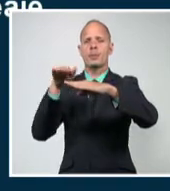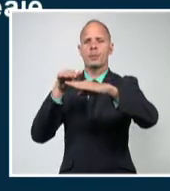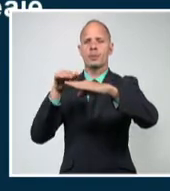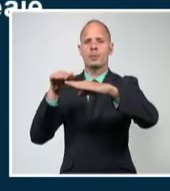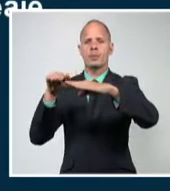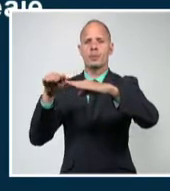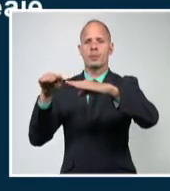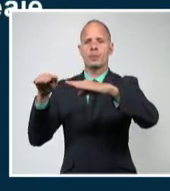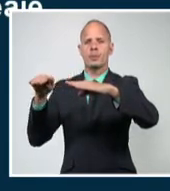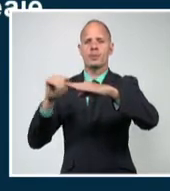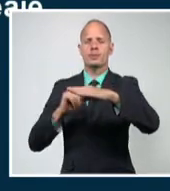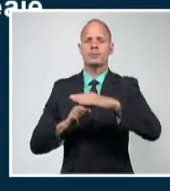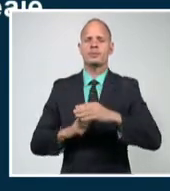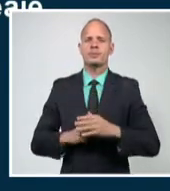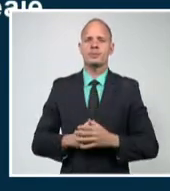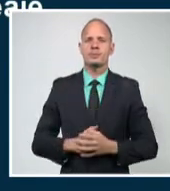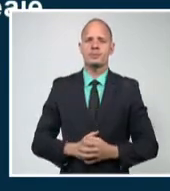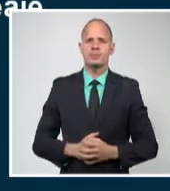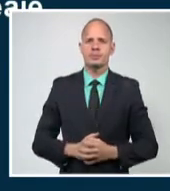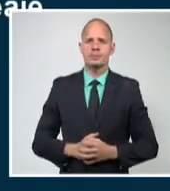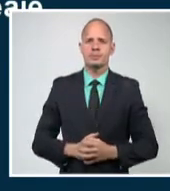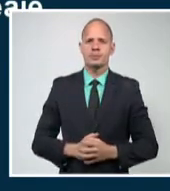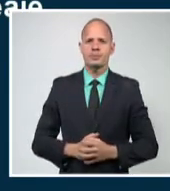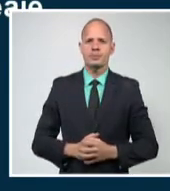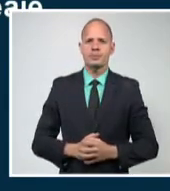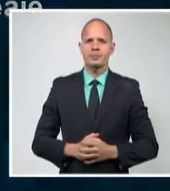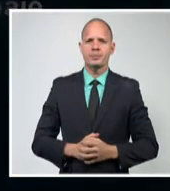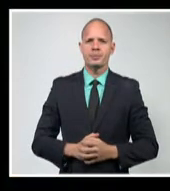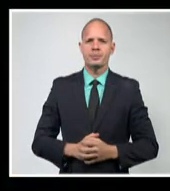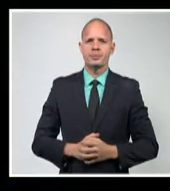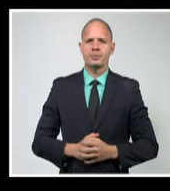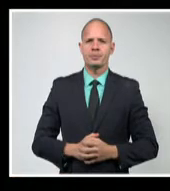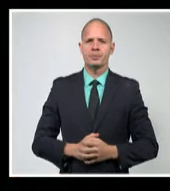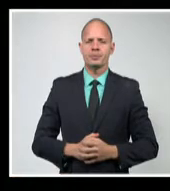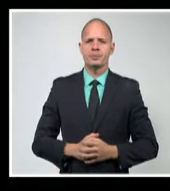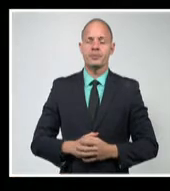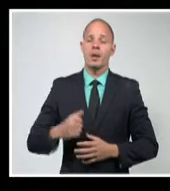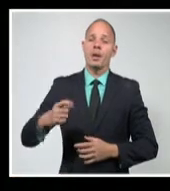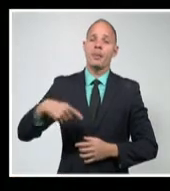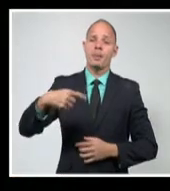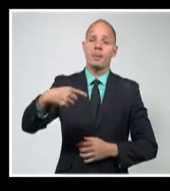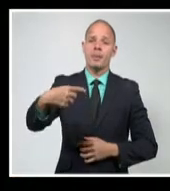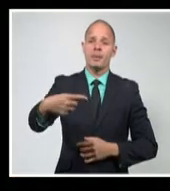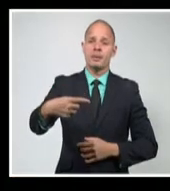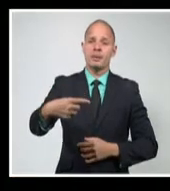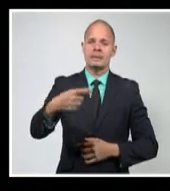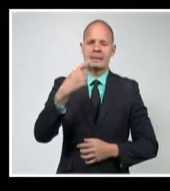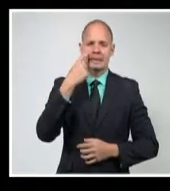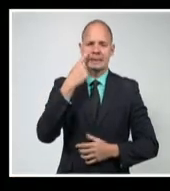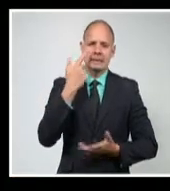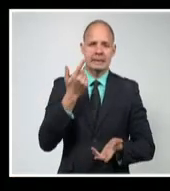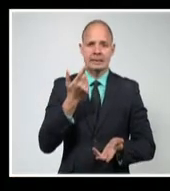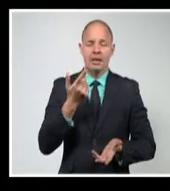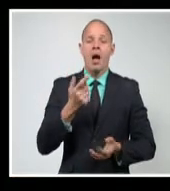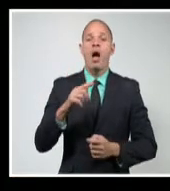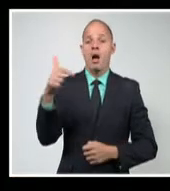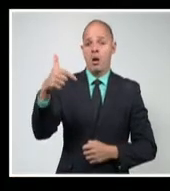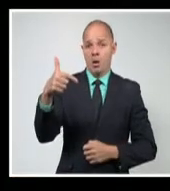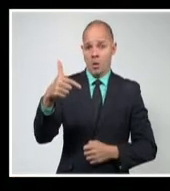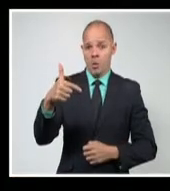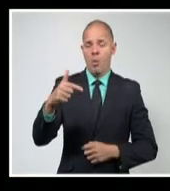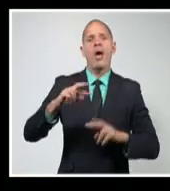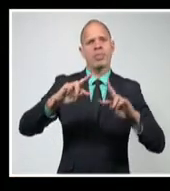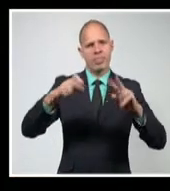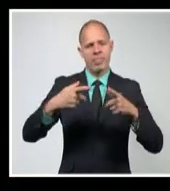excepto en la costa norte de la región occidental, donde la mar estará tranquila. Para los próximos días, el jueves, espera la llegada de un nuevo